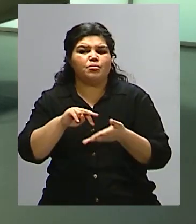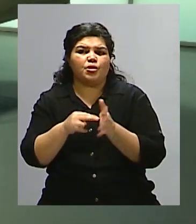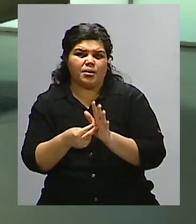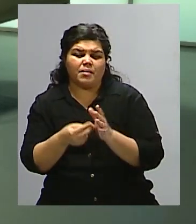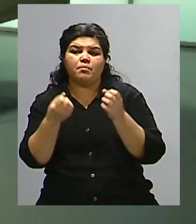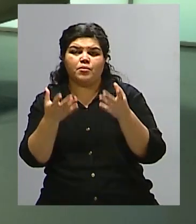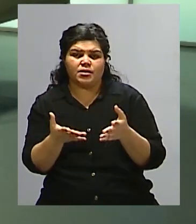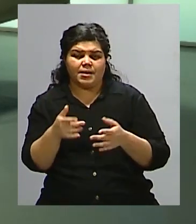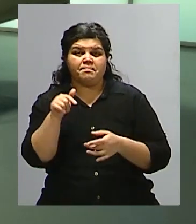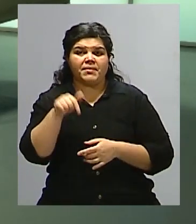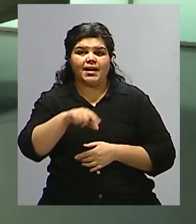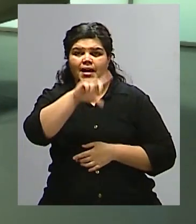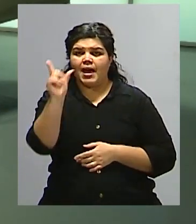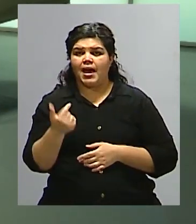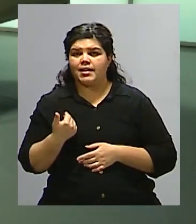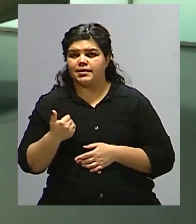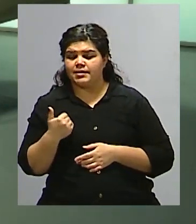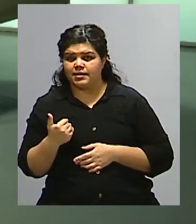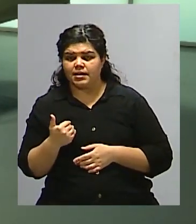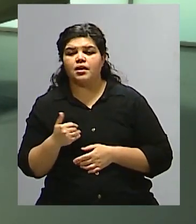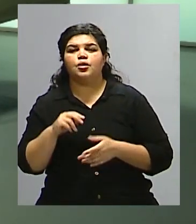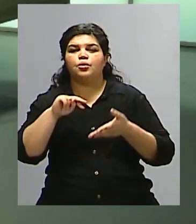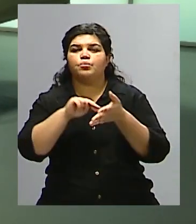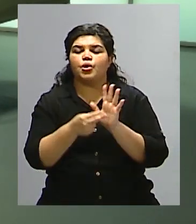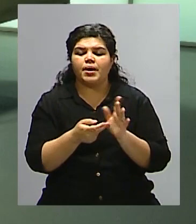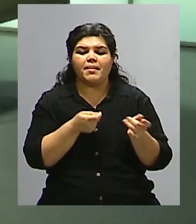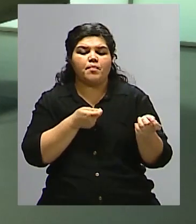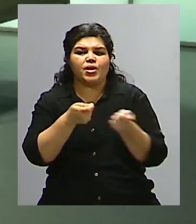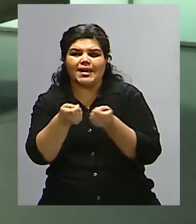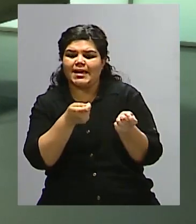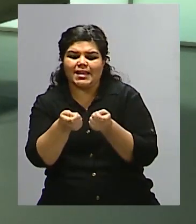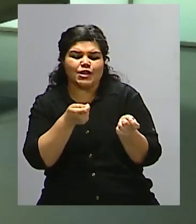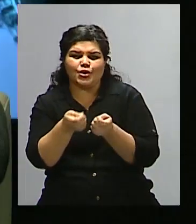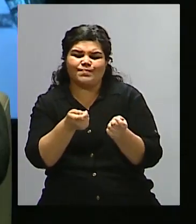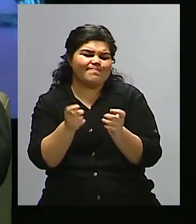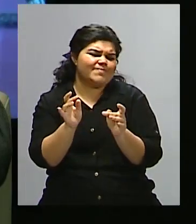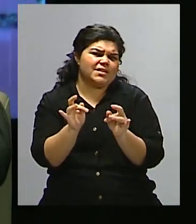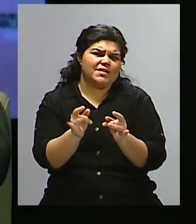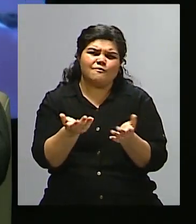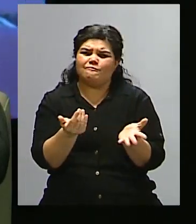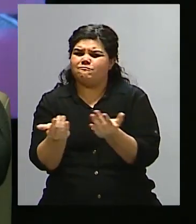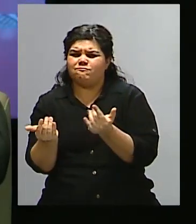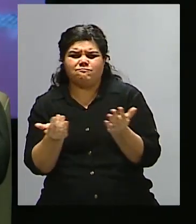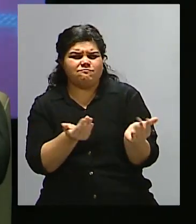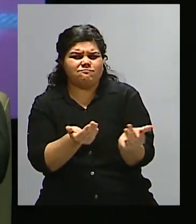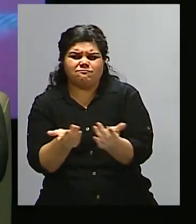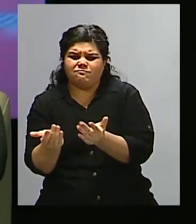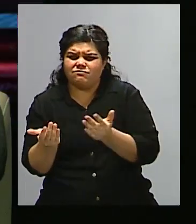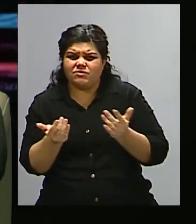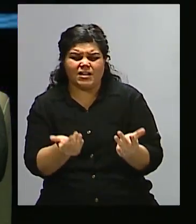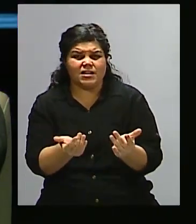nuestro sistema argentino es la deficiencia en la gestión. Porque gestionar un sistema de salud tiene una especificidad